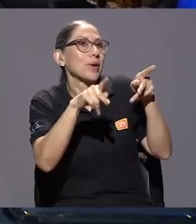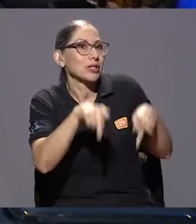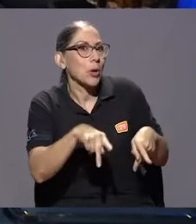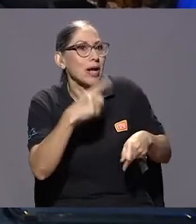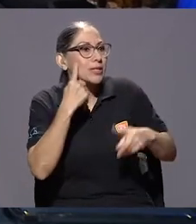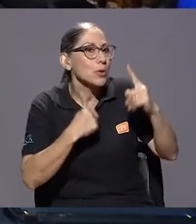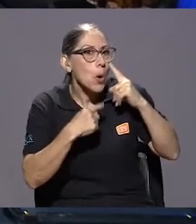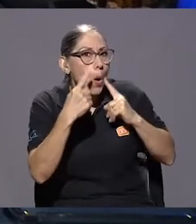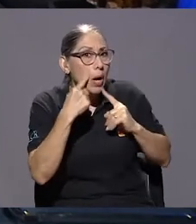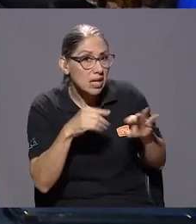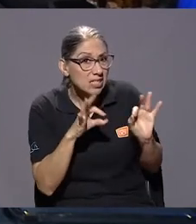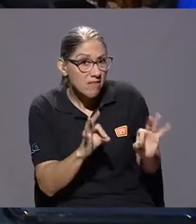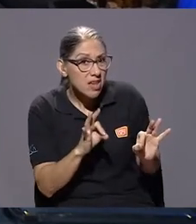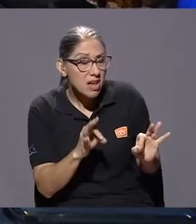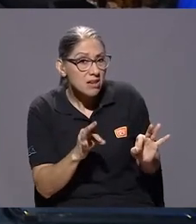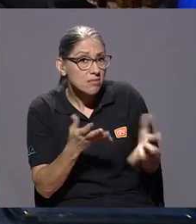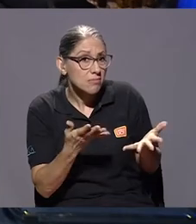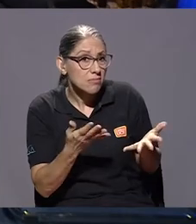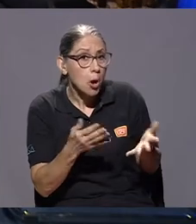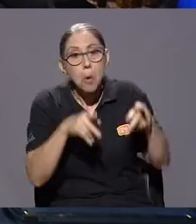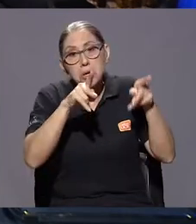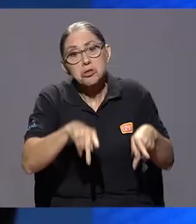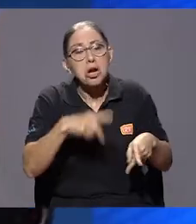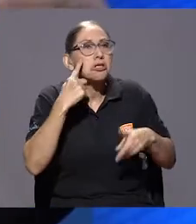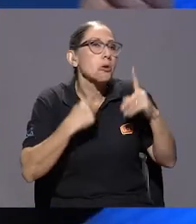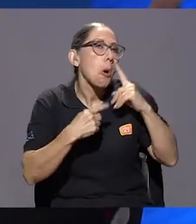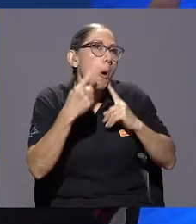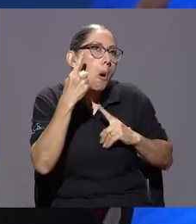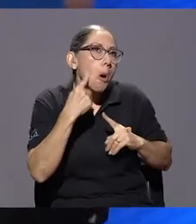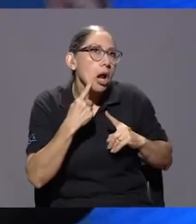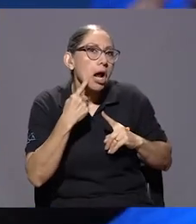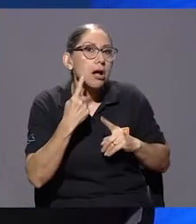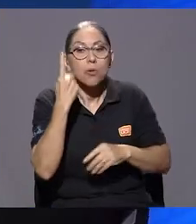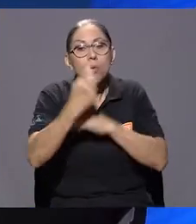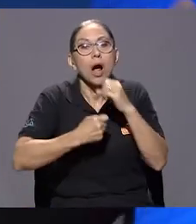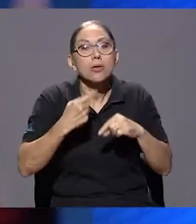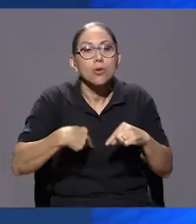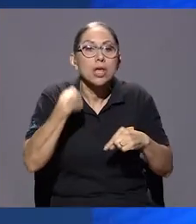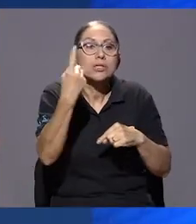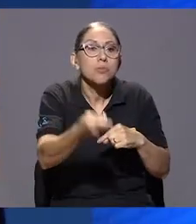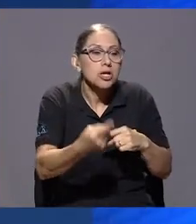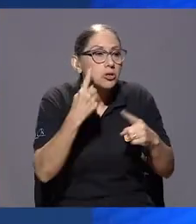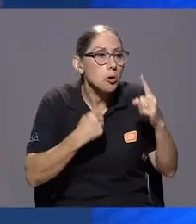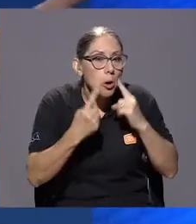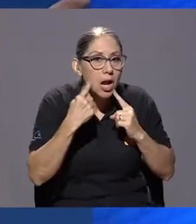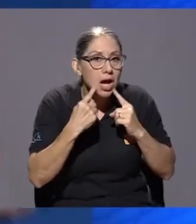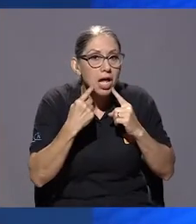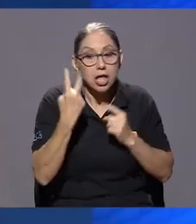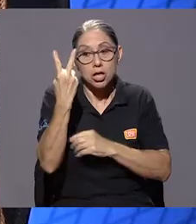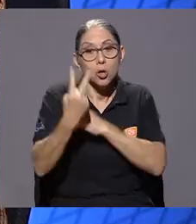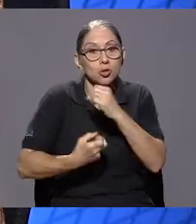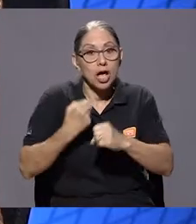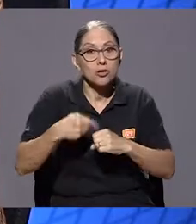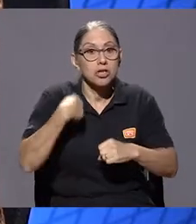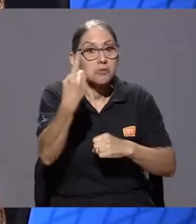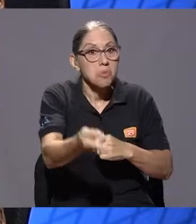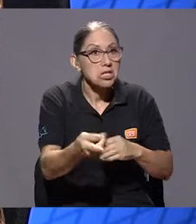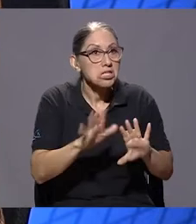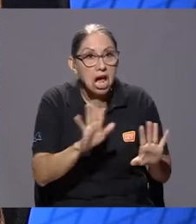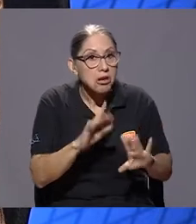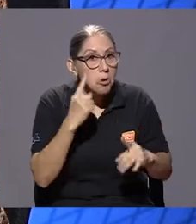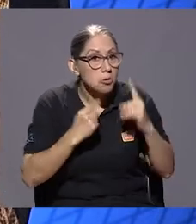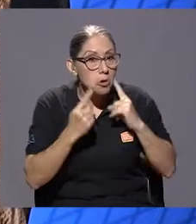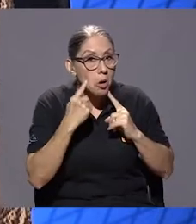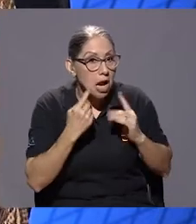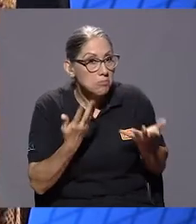lloraron y pasa un año y lloran, y al segundo año ya no lloran, eso es como un indicativo. si yo digo, bueno,